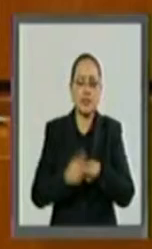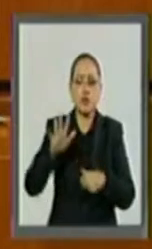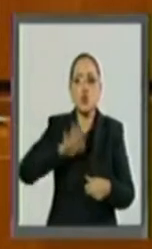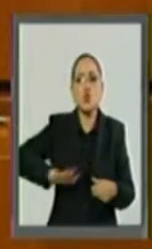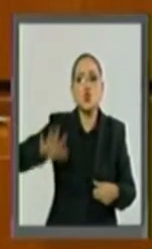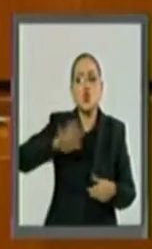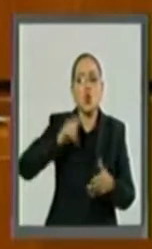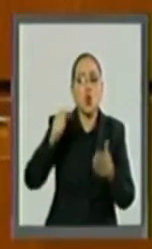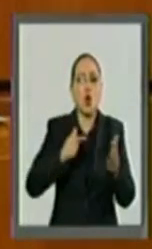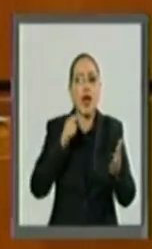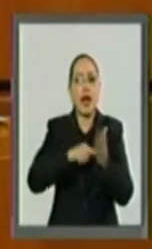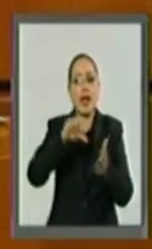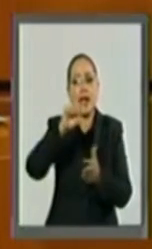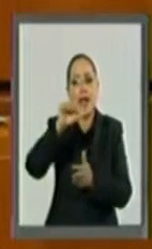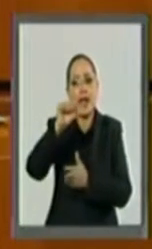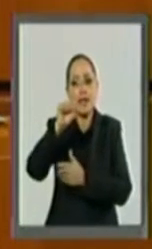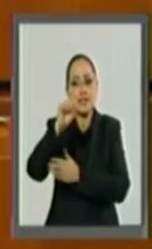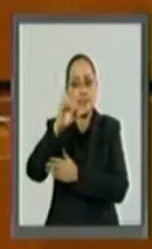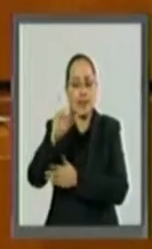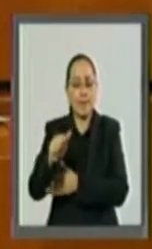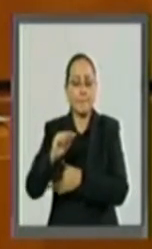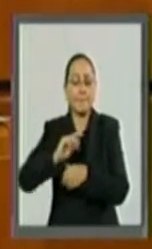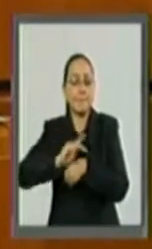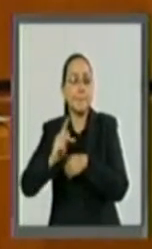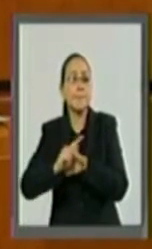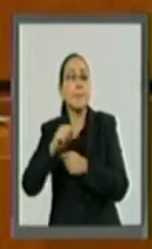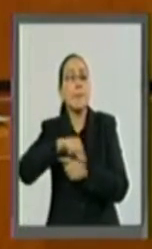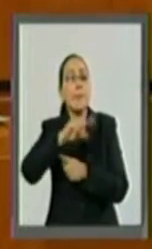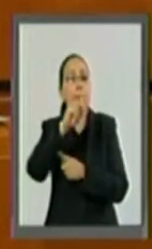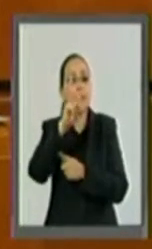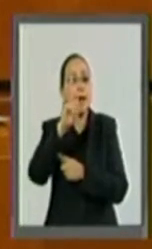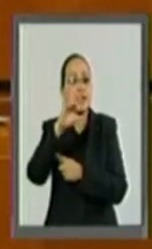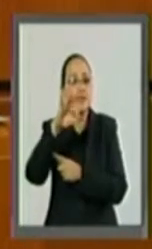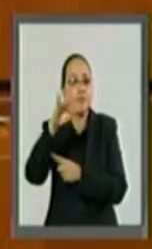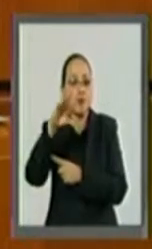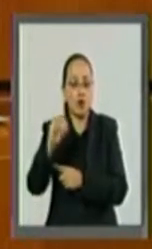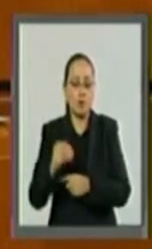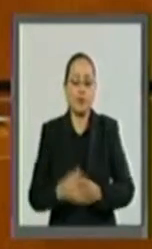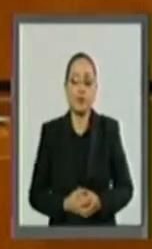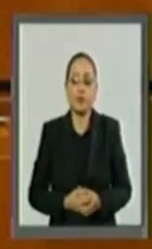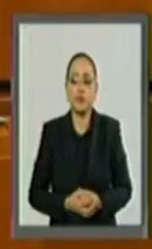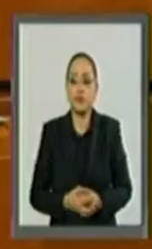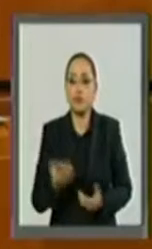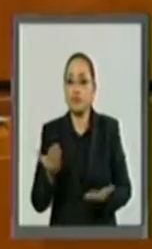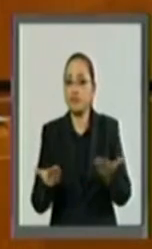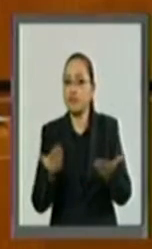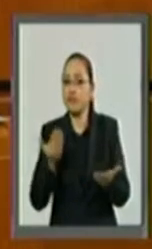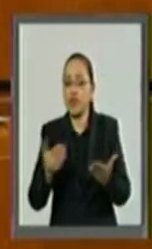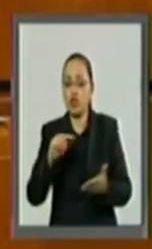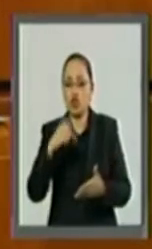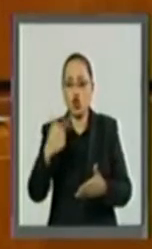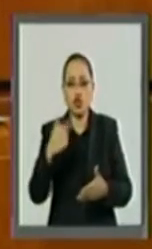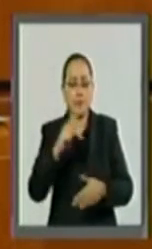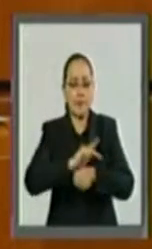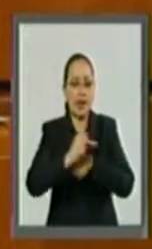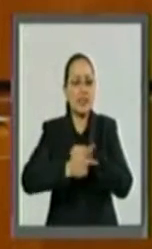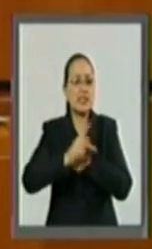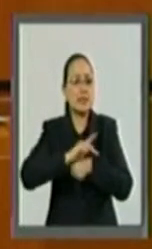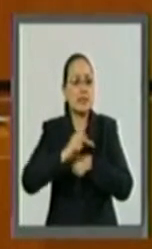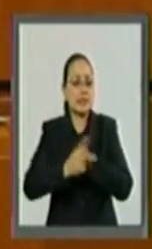-Pacífico. En este lugar, donde el peso económico de los 12 miembros participantes